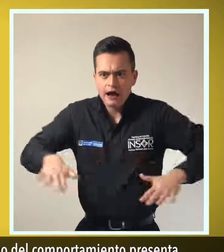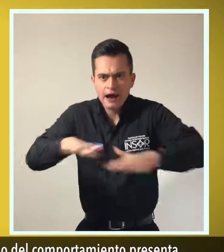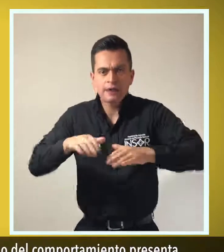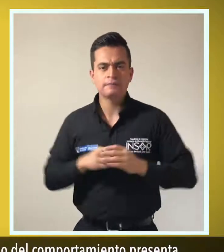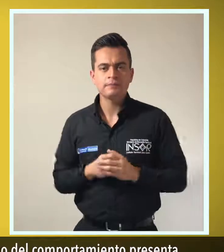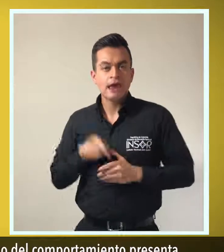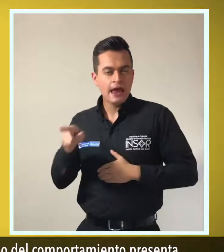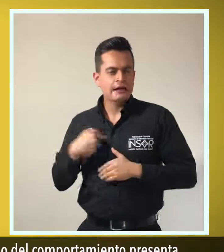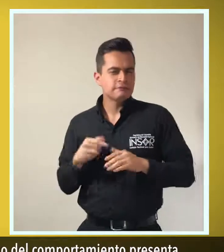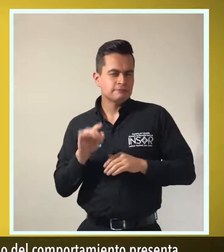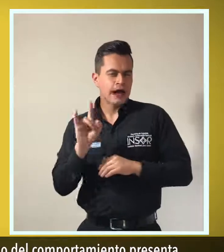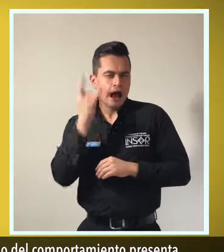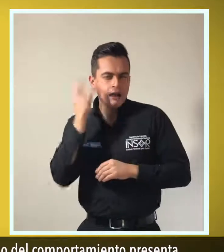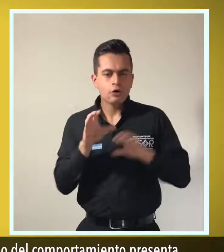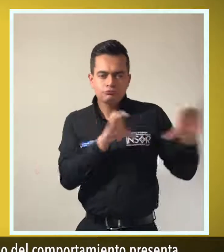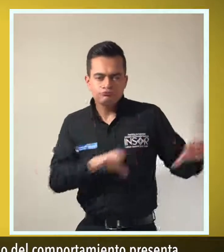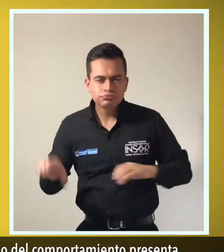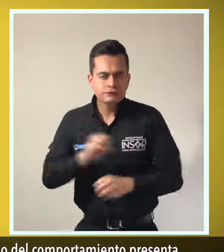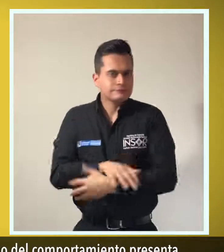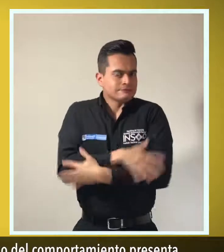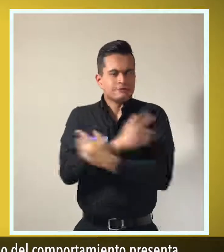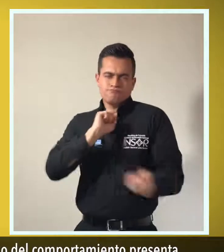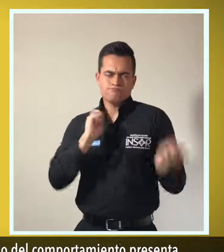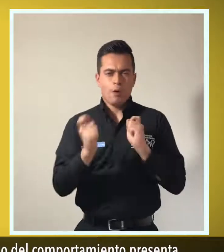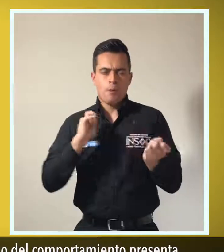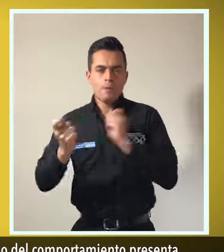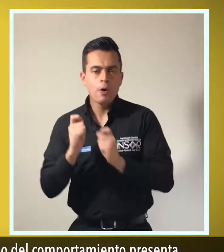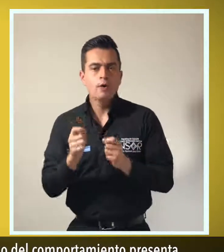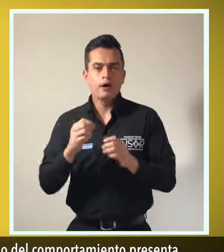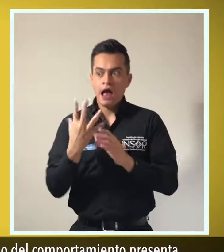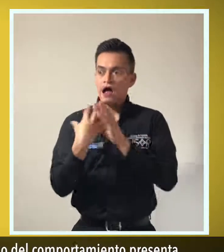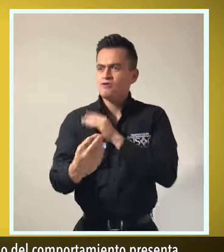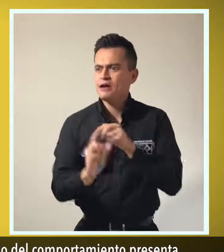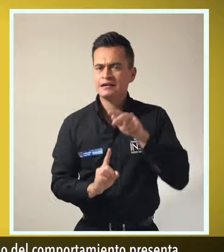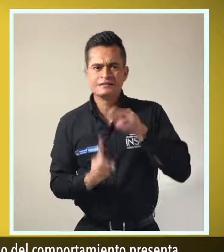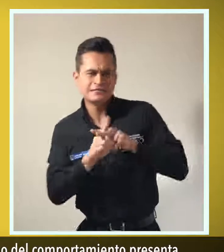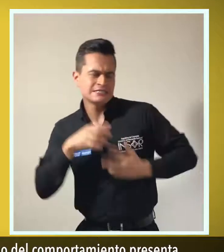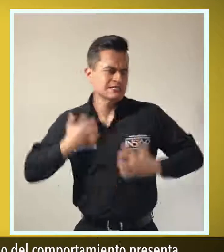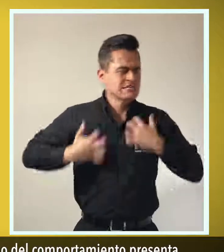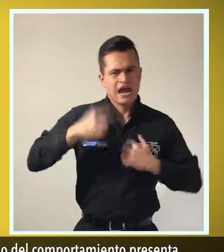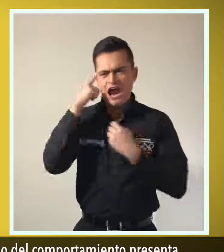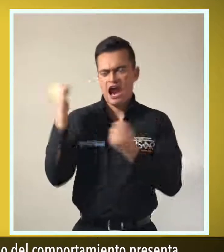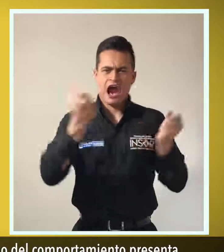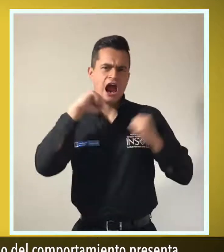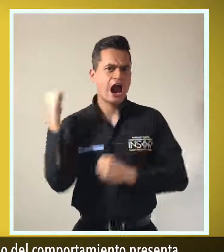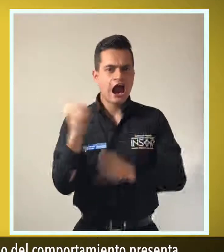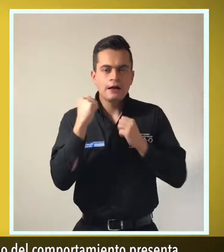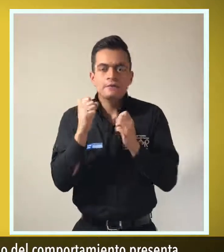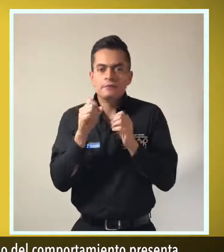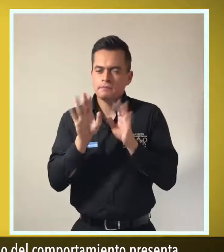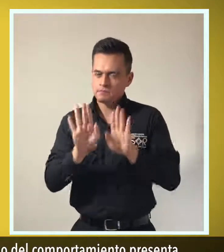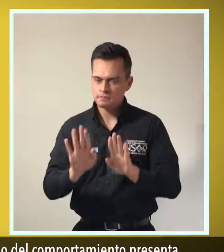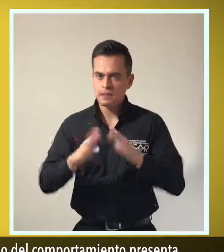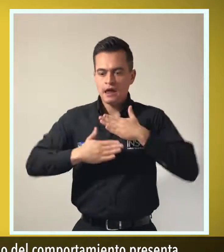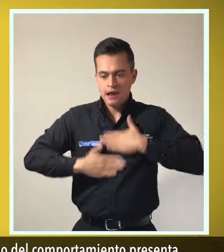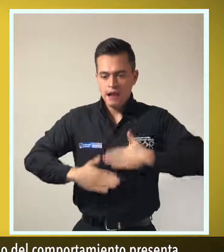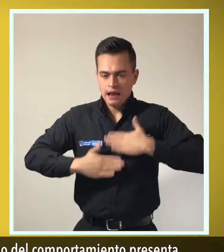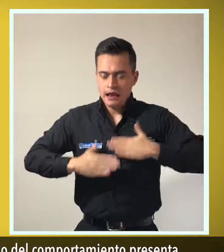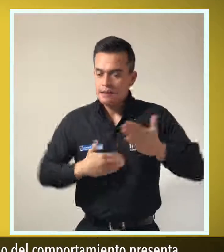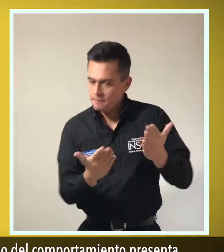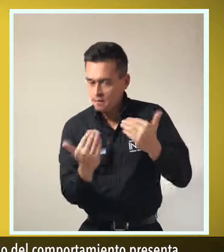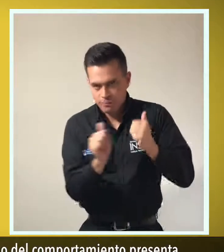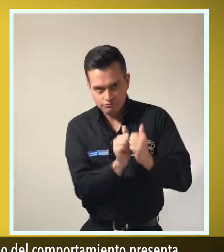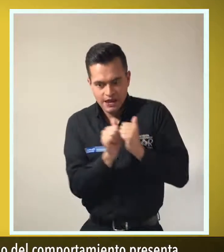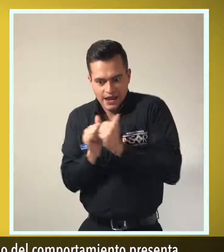Si el niño, niña o adolescente con un trastorno del comportamiento presenta una situación de crisis en la salida, espere a que se